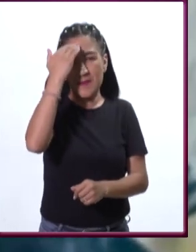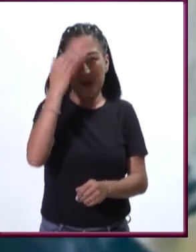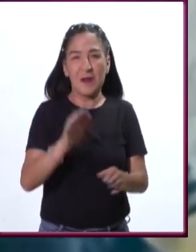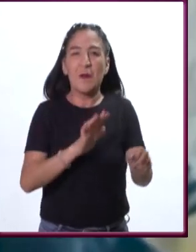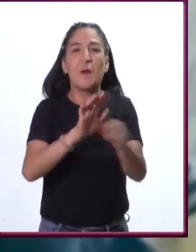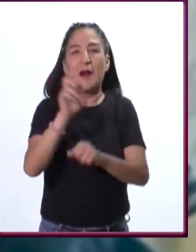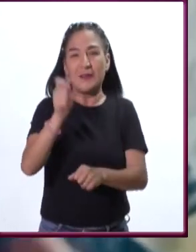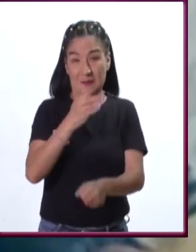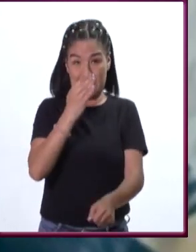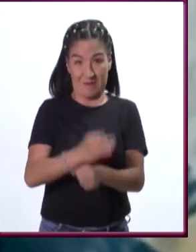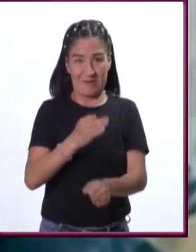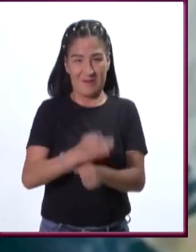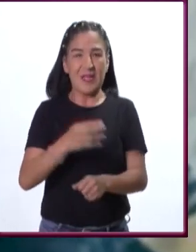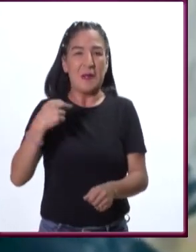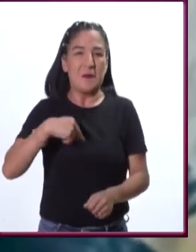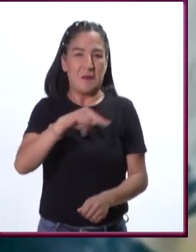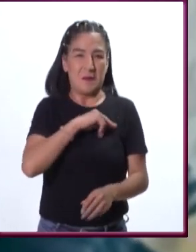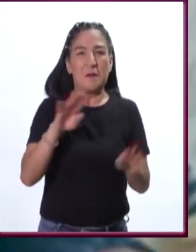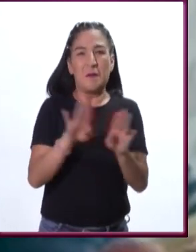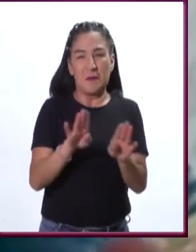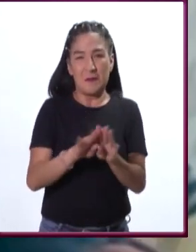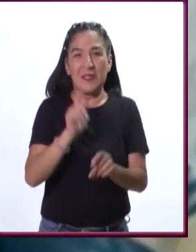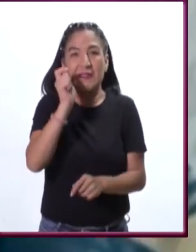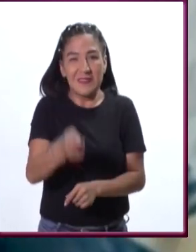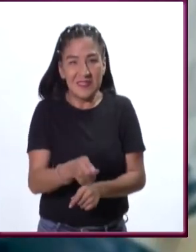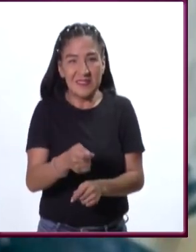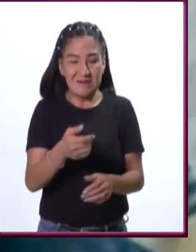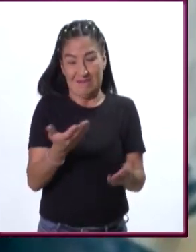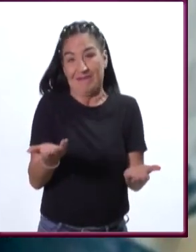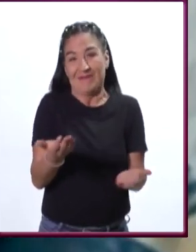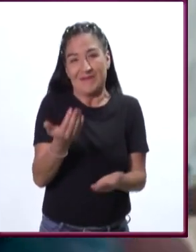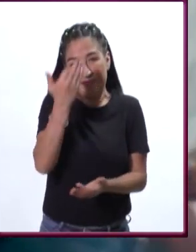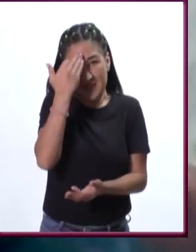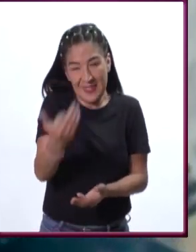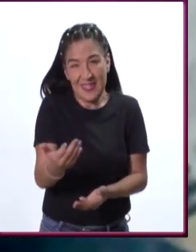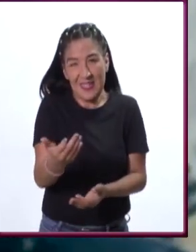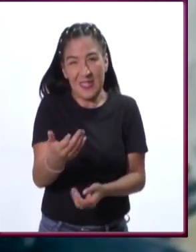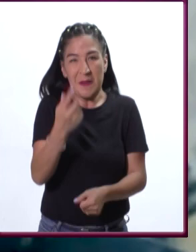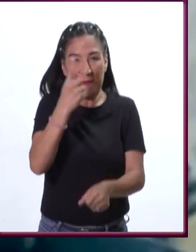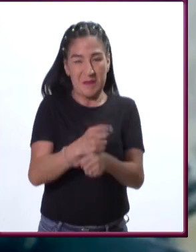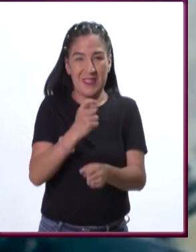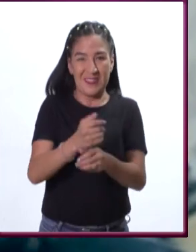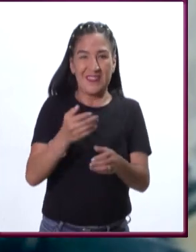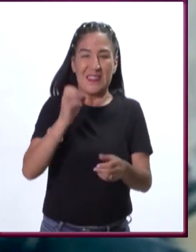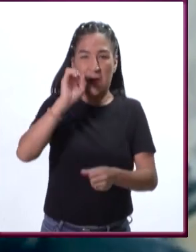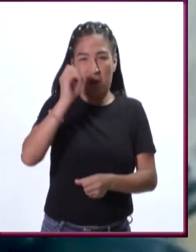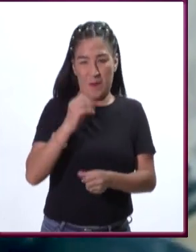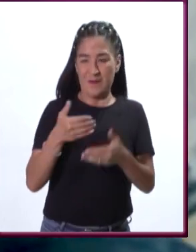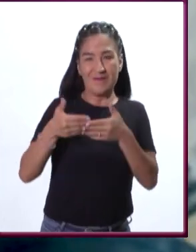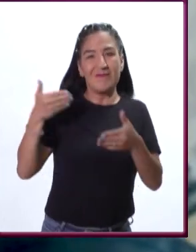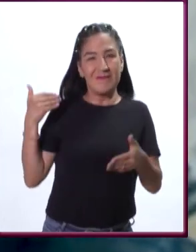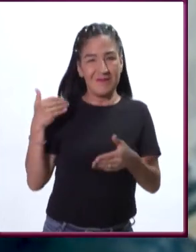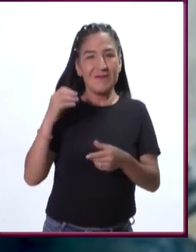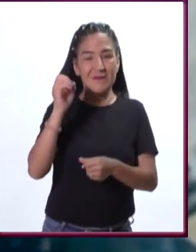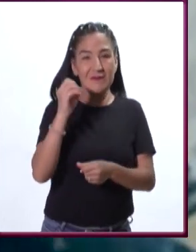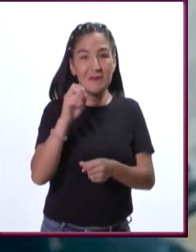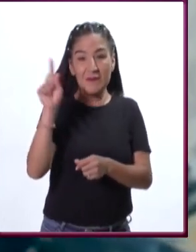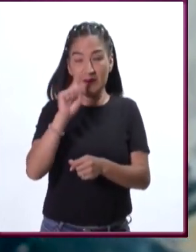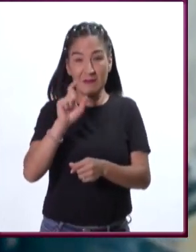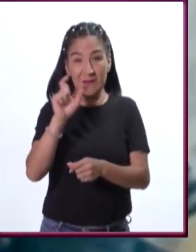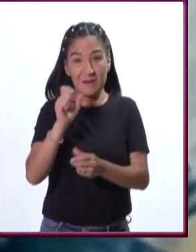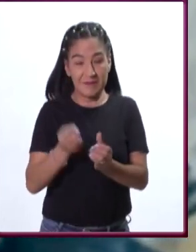Y en nuestro caso, en estas condiciones contemporáneas, en la primera semana de octubre, al